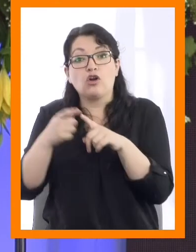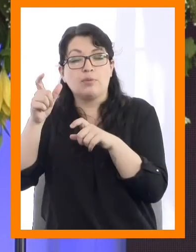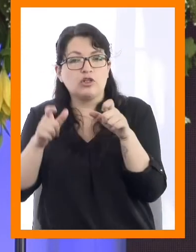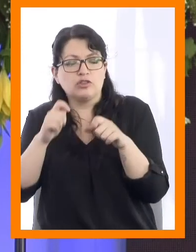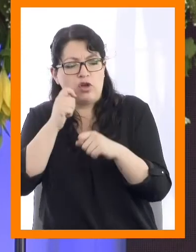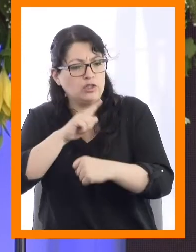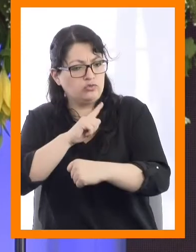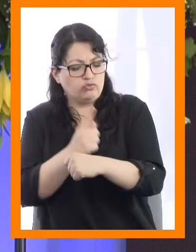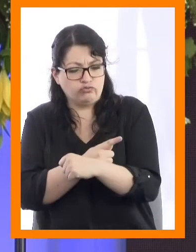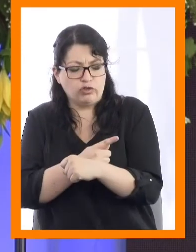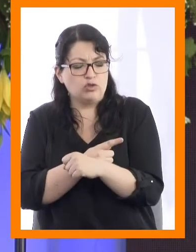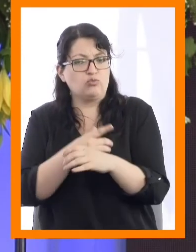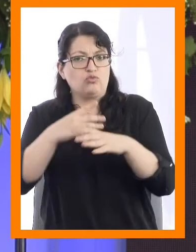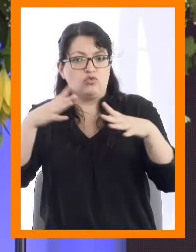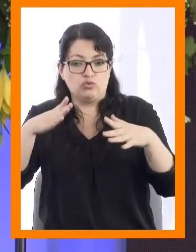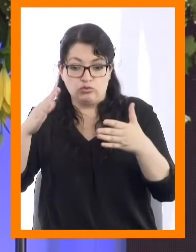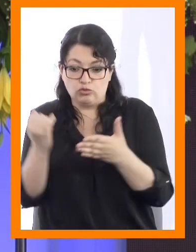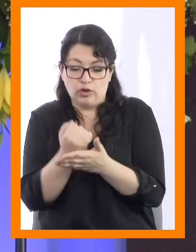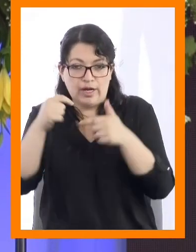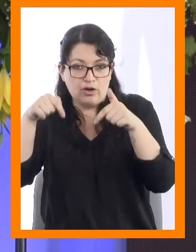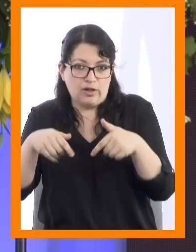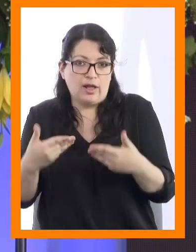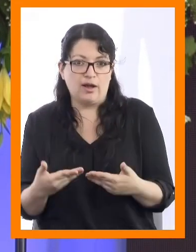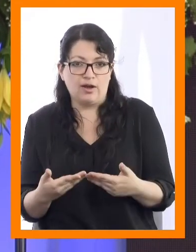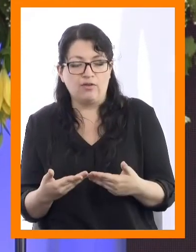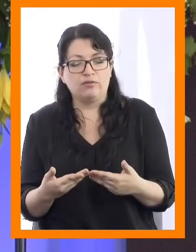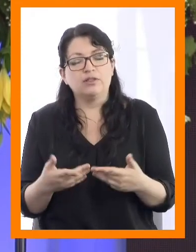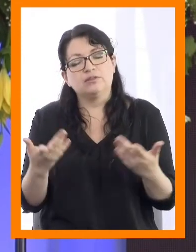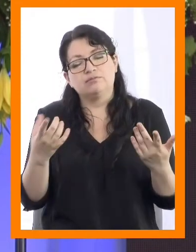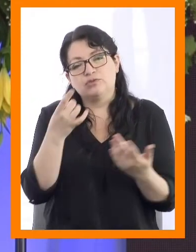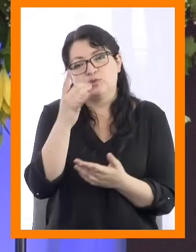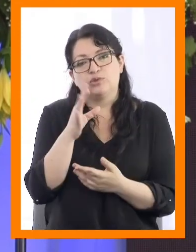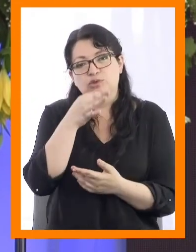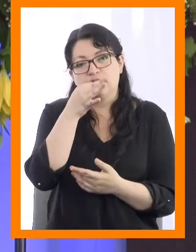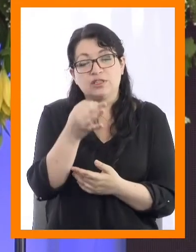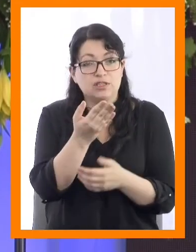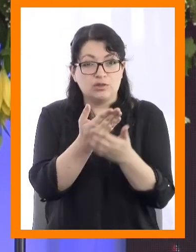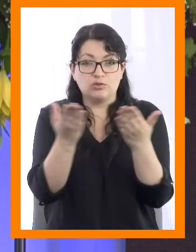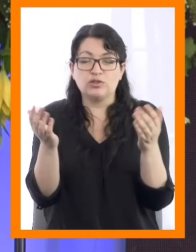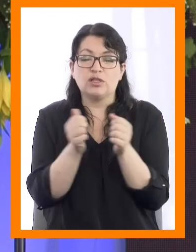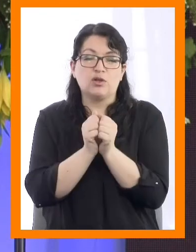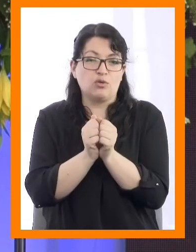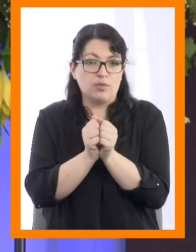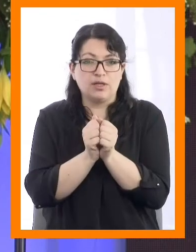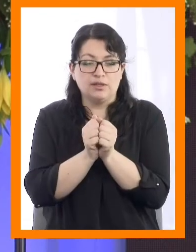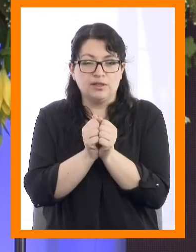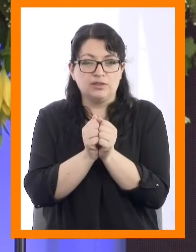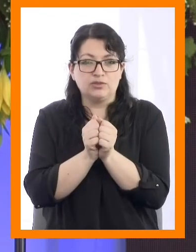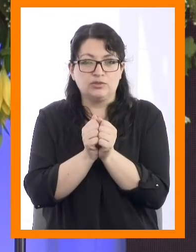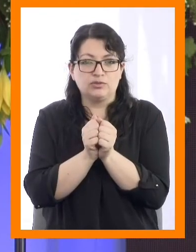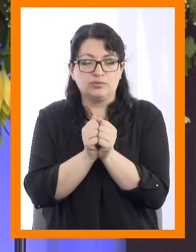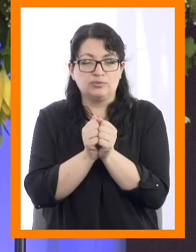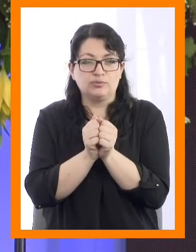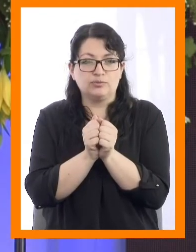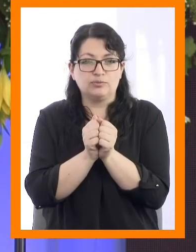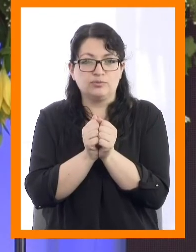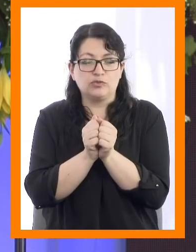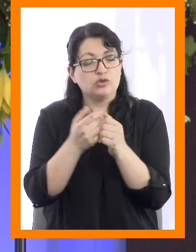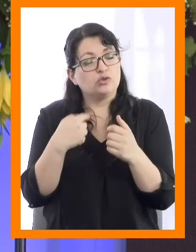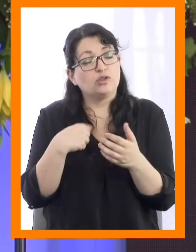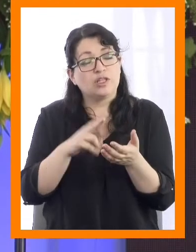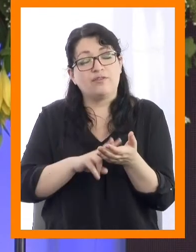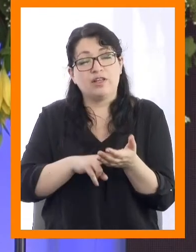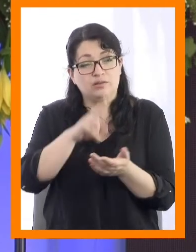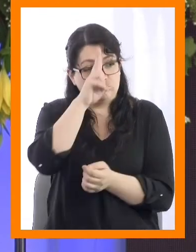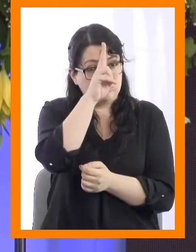gran esfuerzo haber llegado hasta acá. Solo me queda decirle a ustedes, compañeros, la admiración que